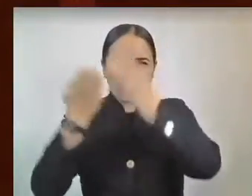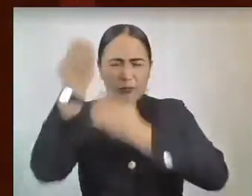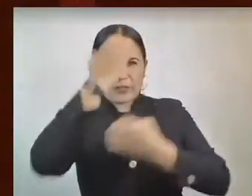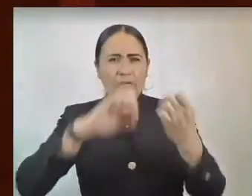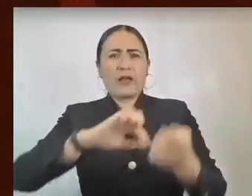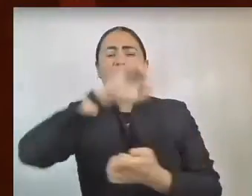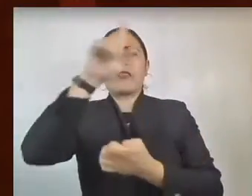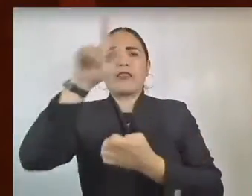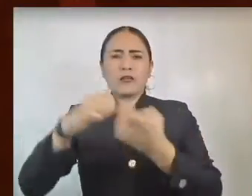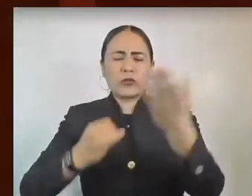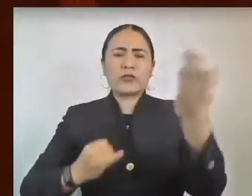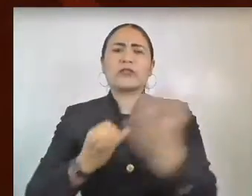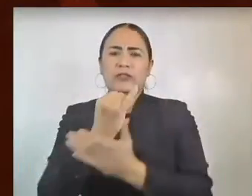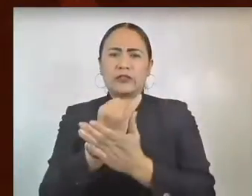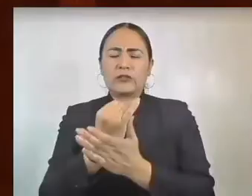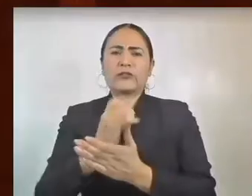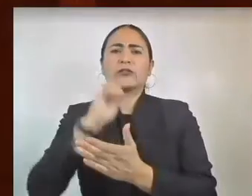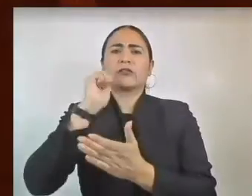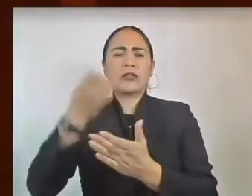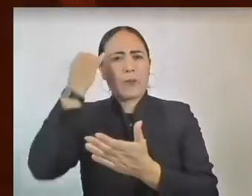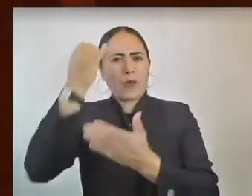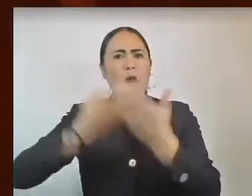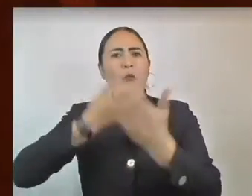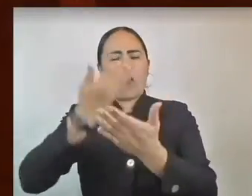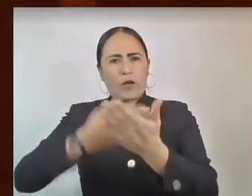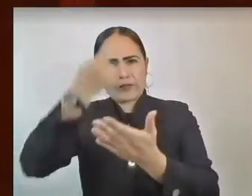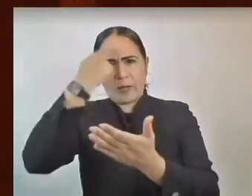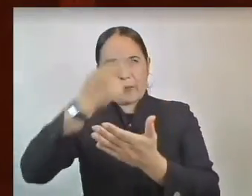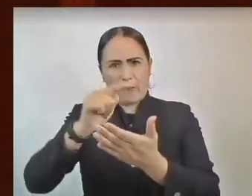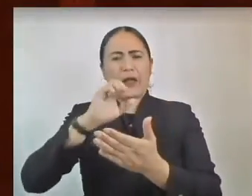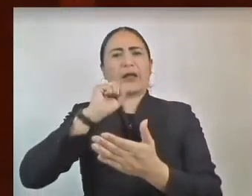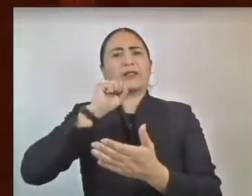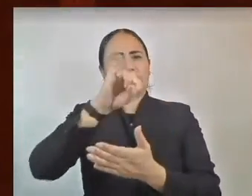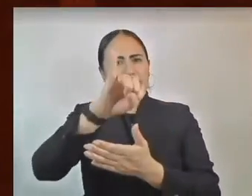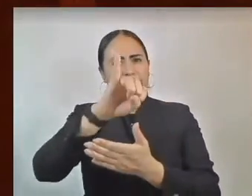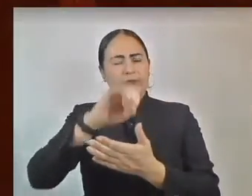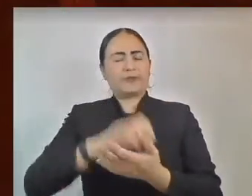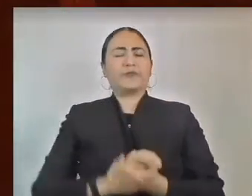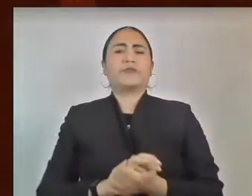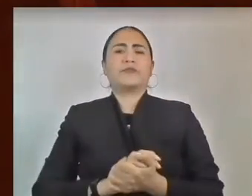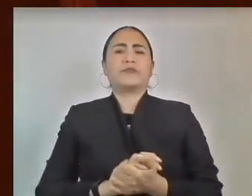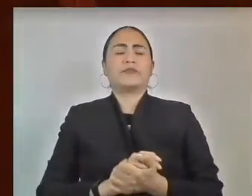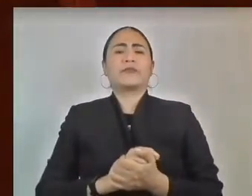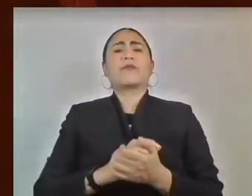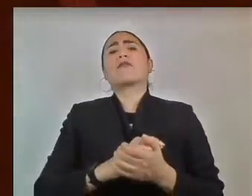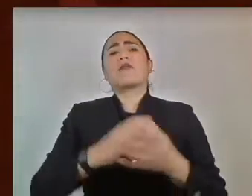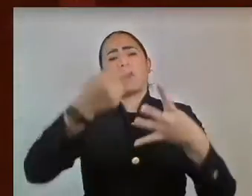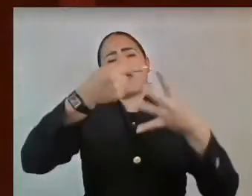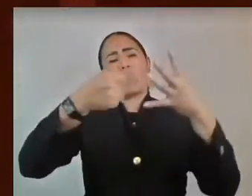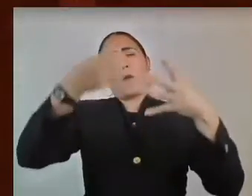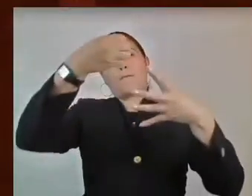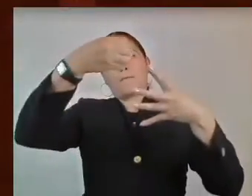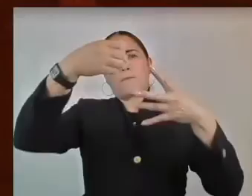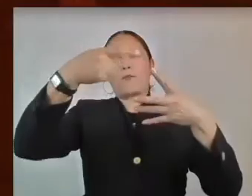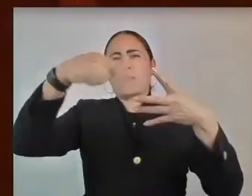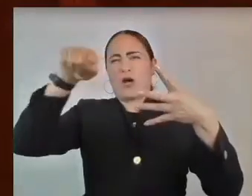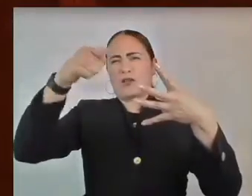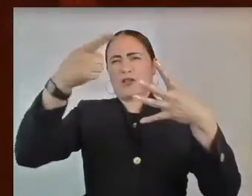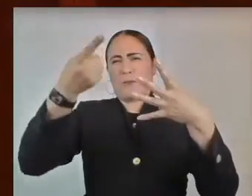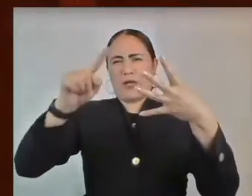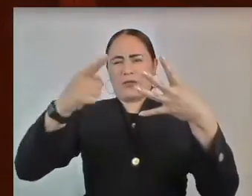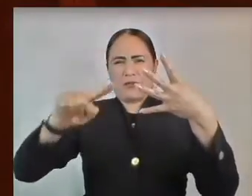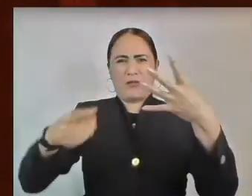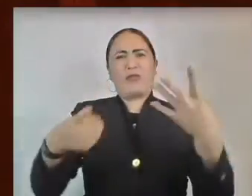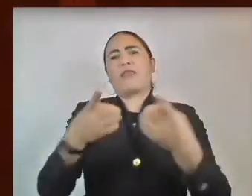presente iniciativa con proyecto de decreto, mediante la cual se reforman diversos ordenamientos de la Ley de Desarrollo Social